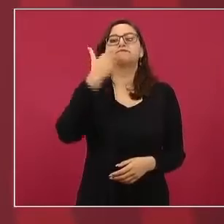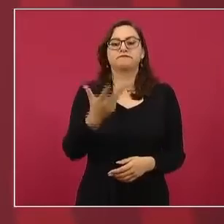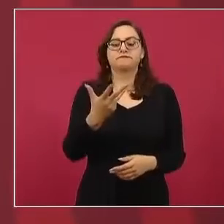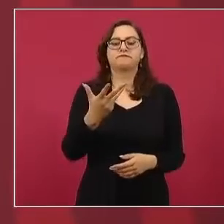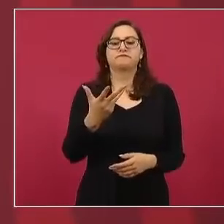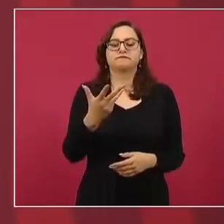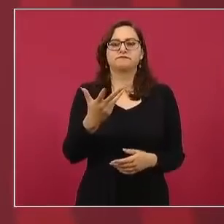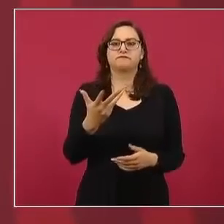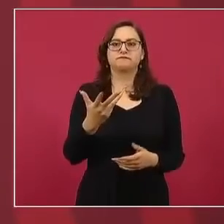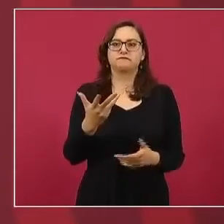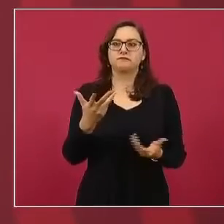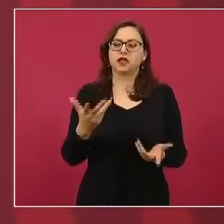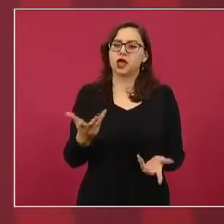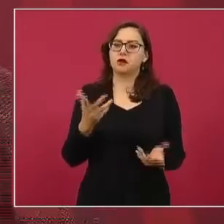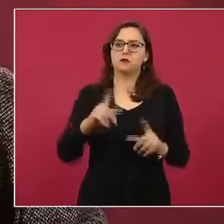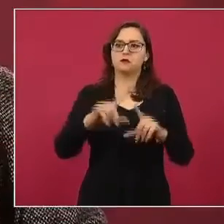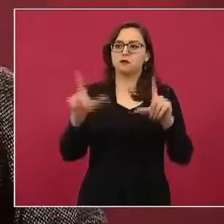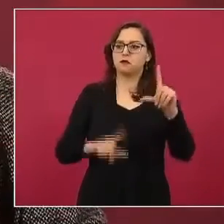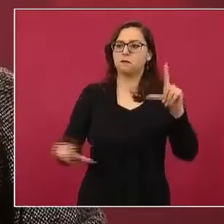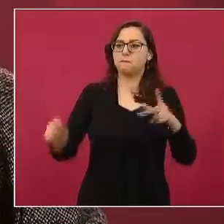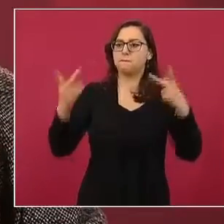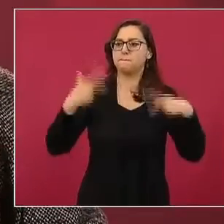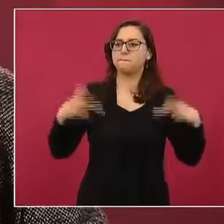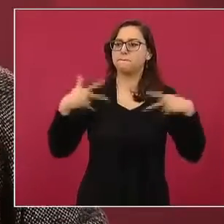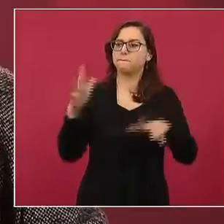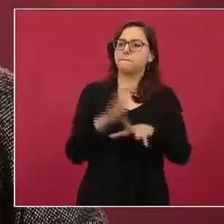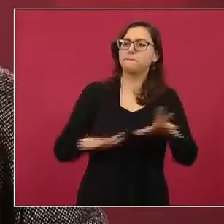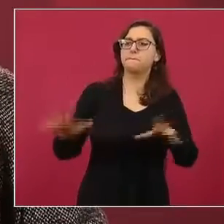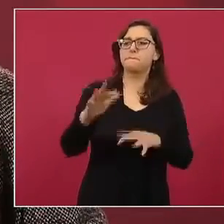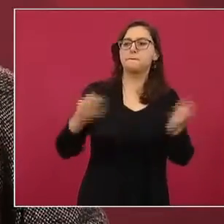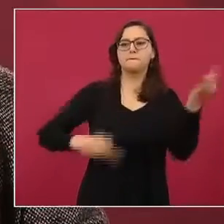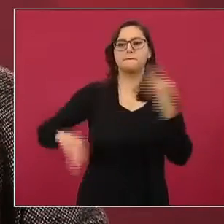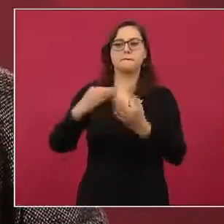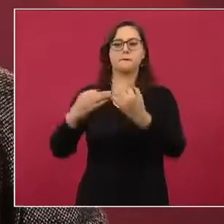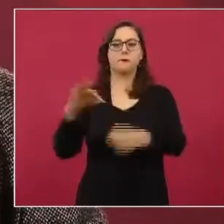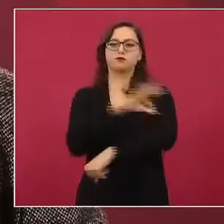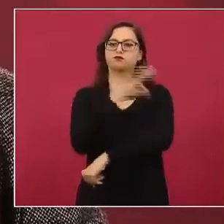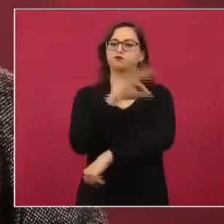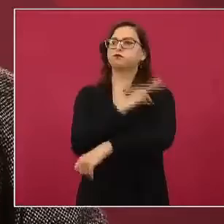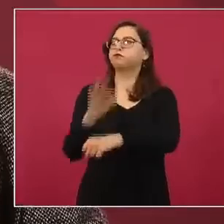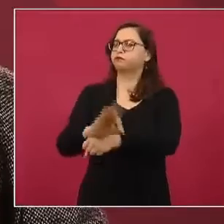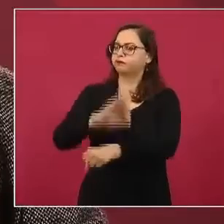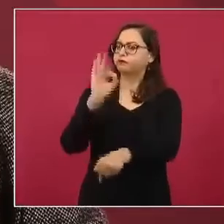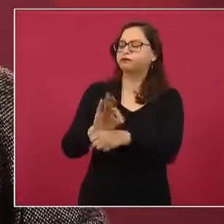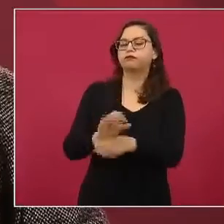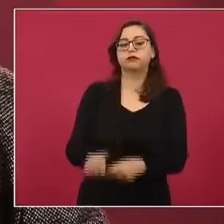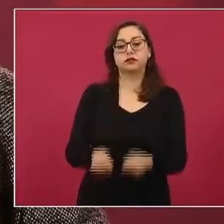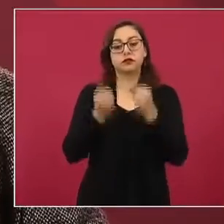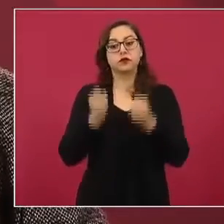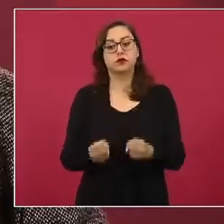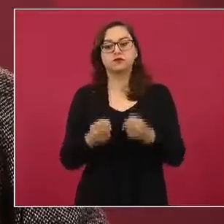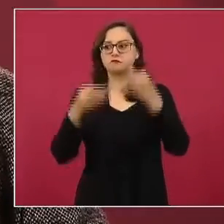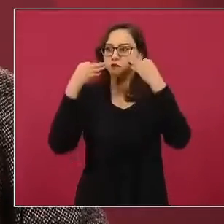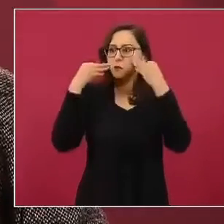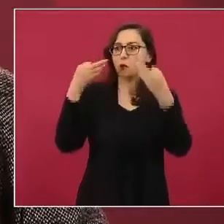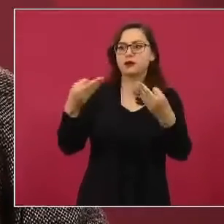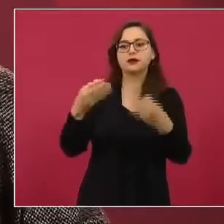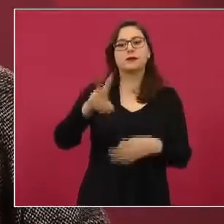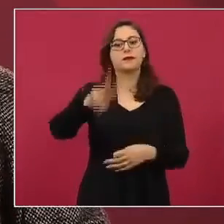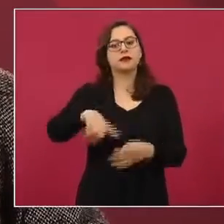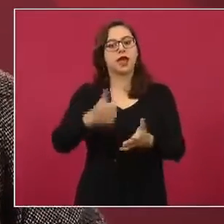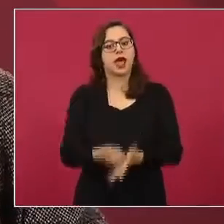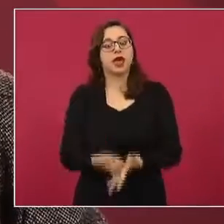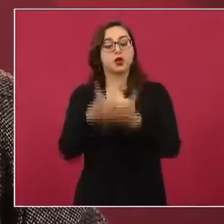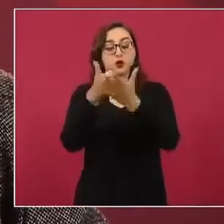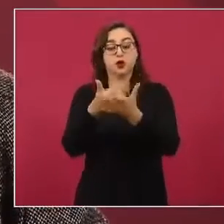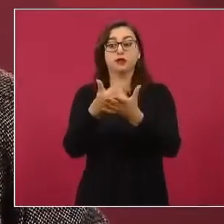sean protegidas por las vacunas, que son muy seguras y es muy evidente su efectividad, que llega a ser